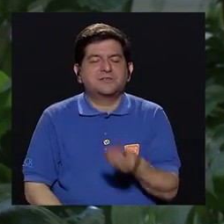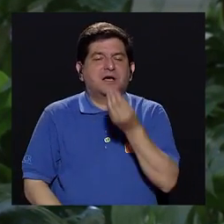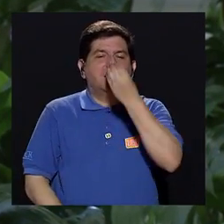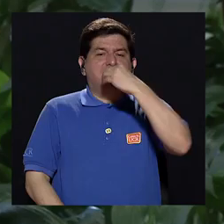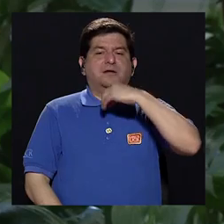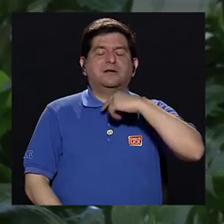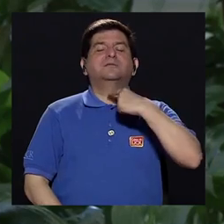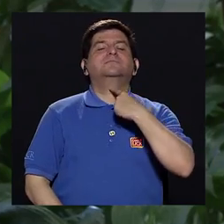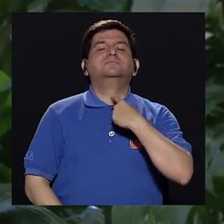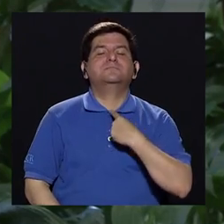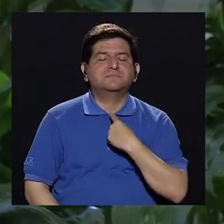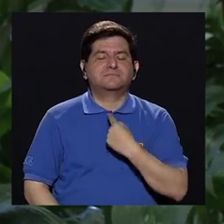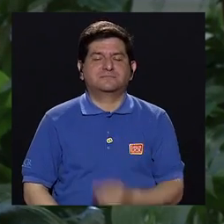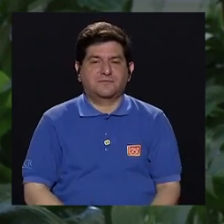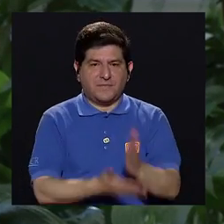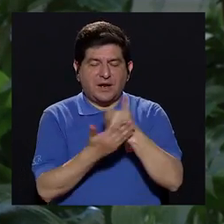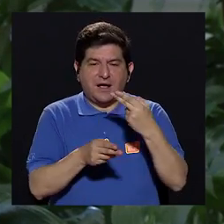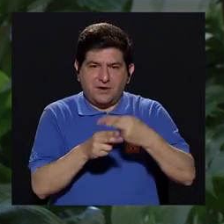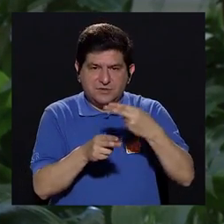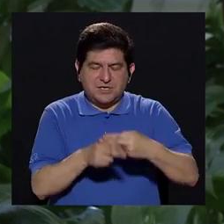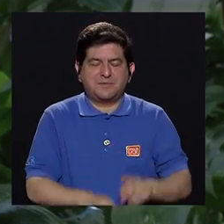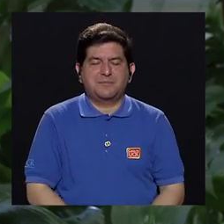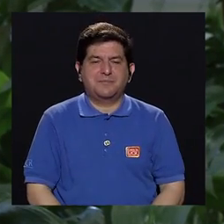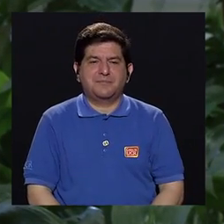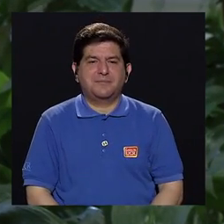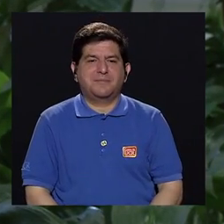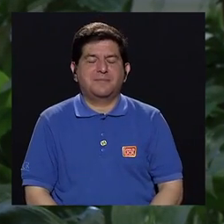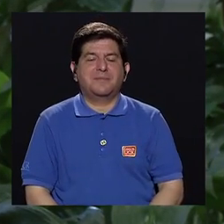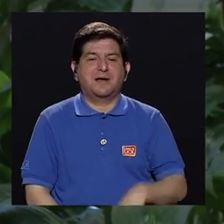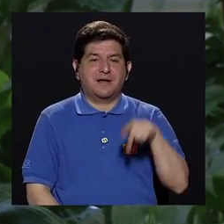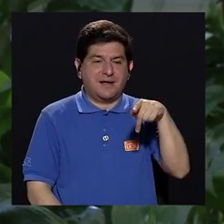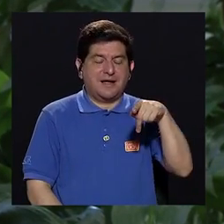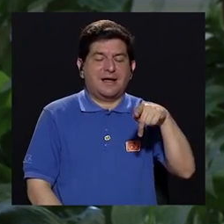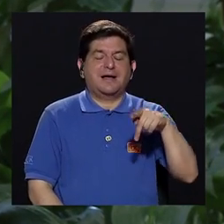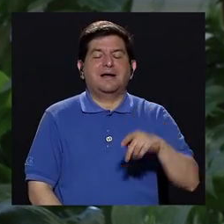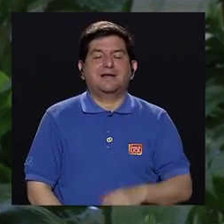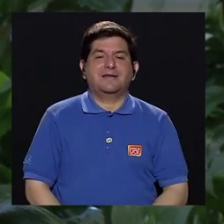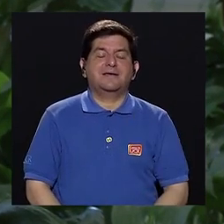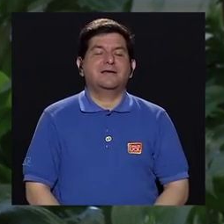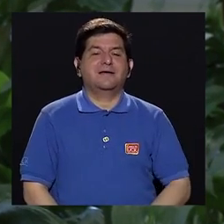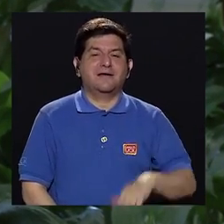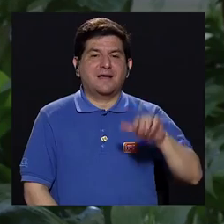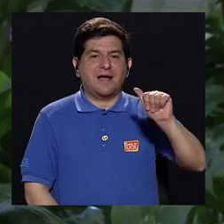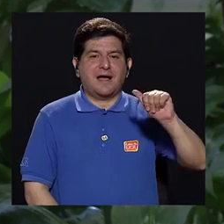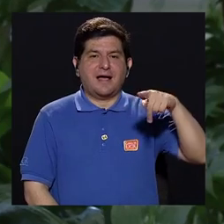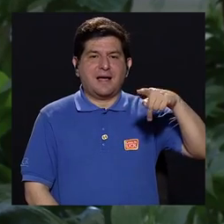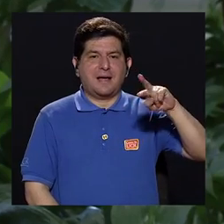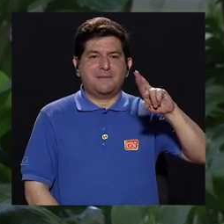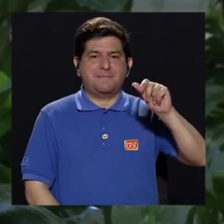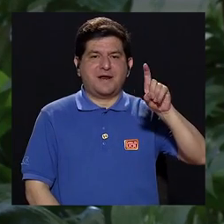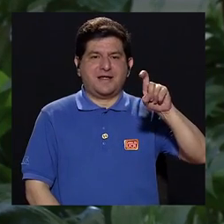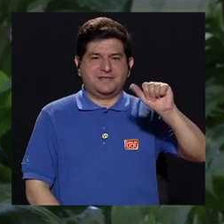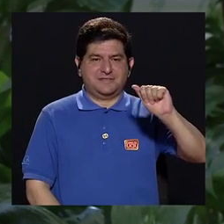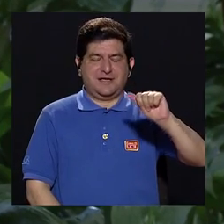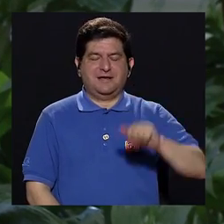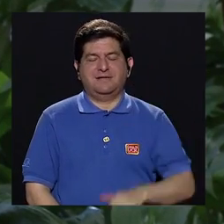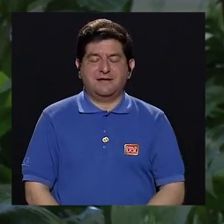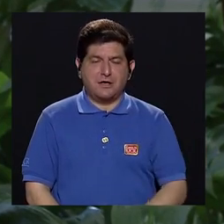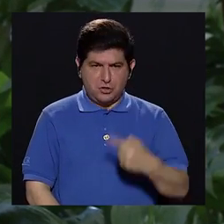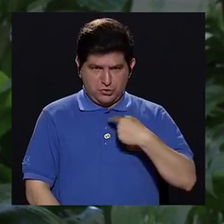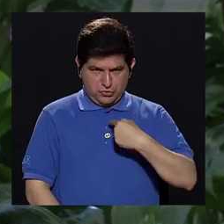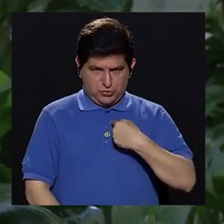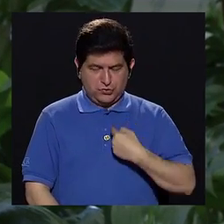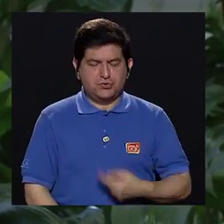deglución. Entonces, por ejemplo, hay algo que se llama praxia. Yo puedo saber que esto es una cuchara. O yo